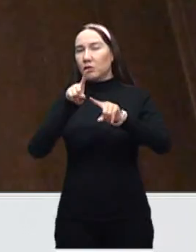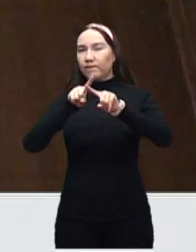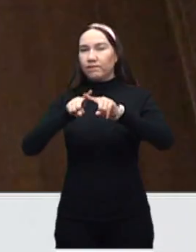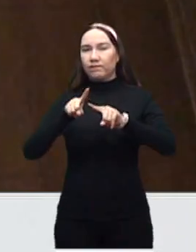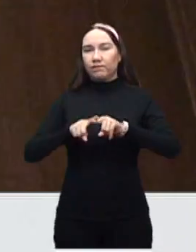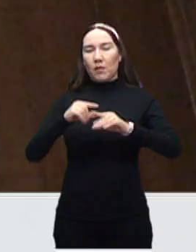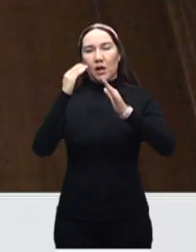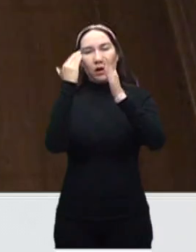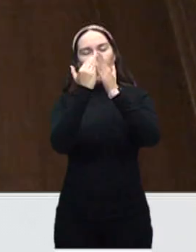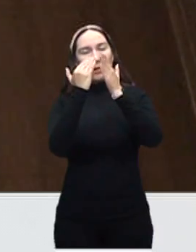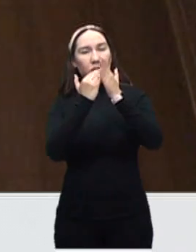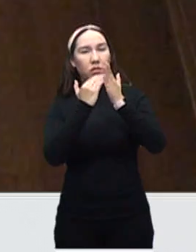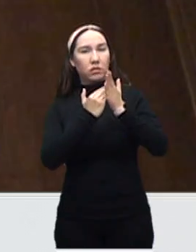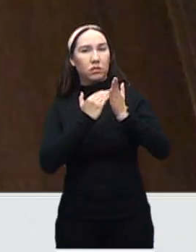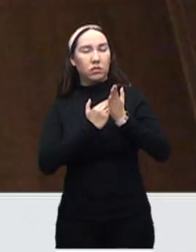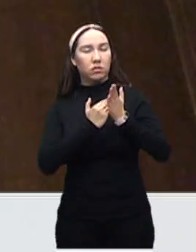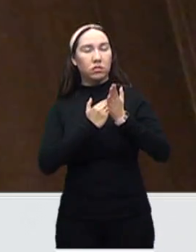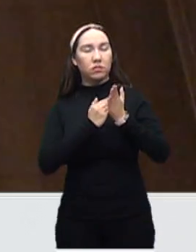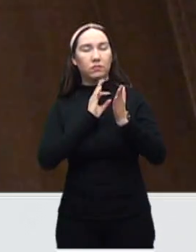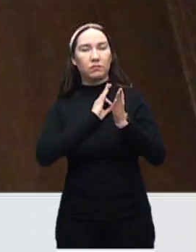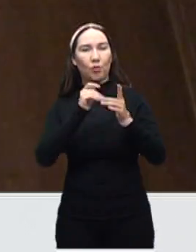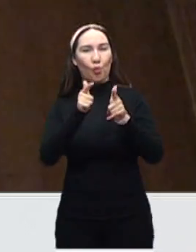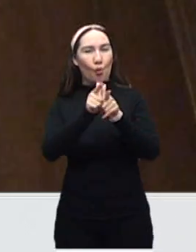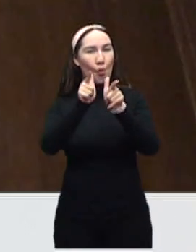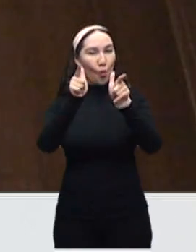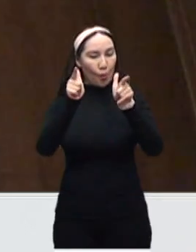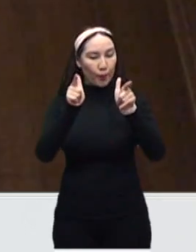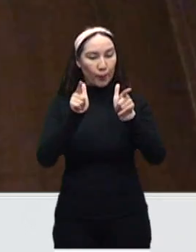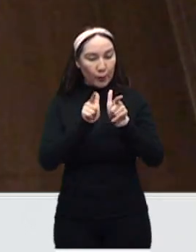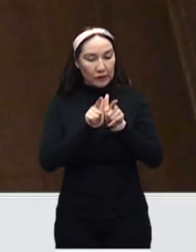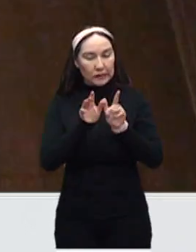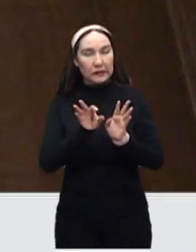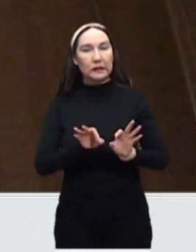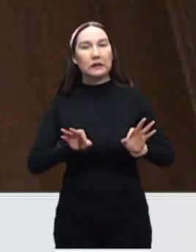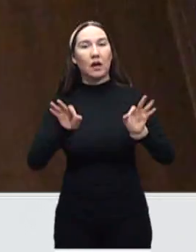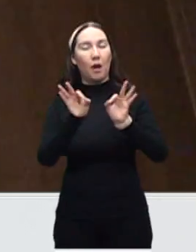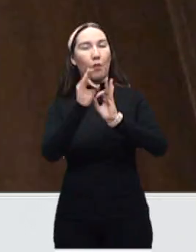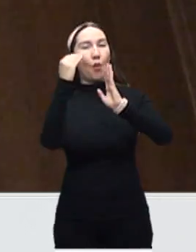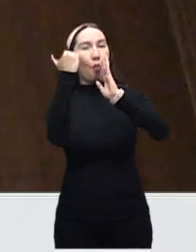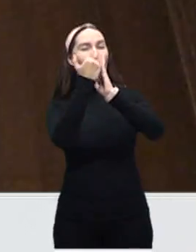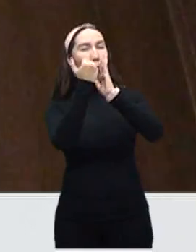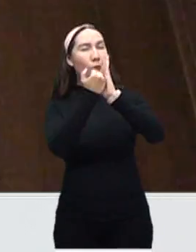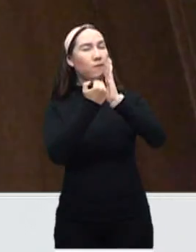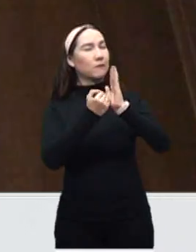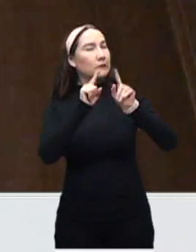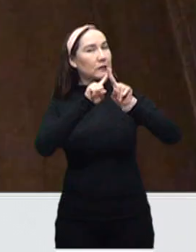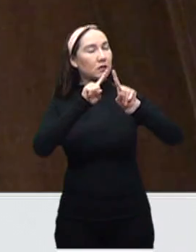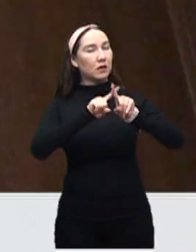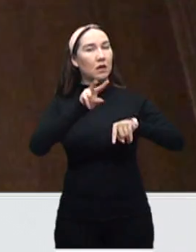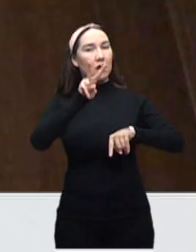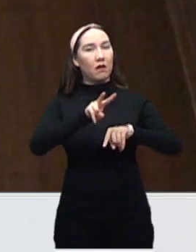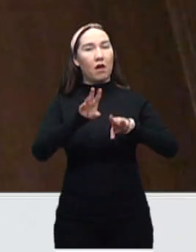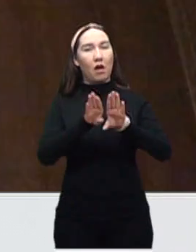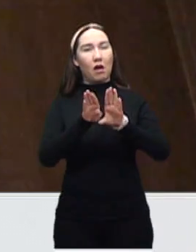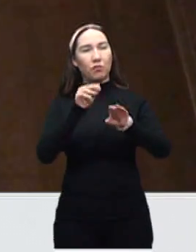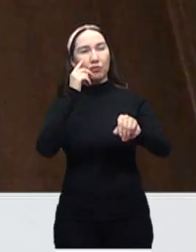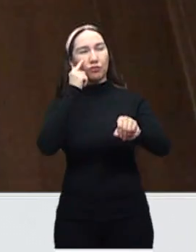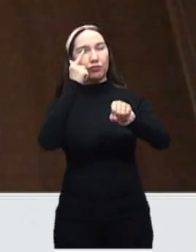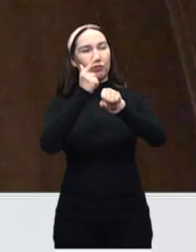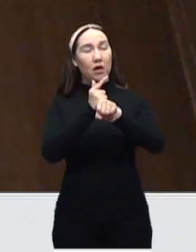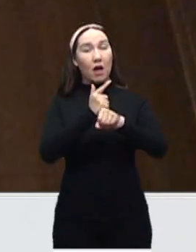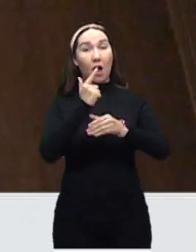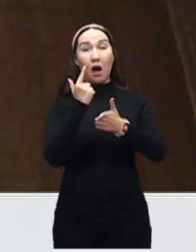permite tener un grupo importante de indicadores que van reflejando efectivamente el daño que hace la